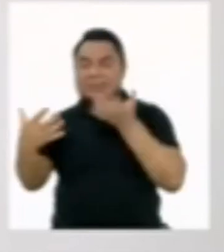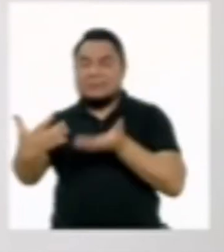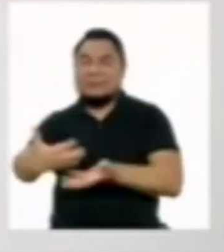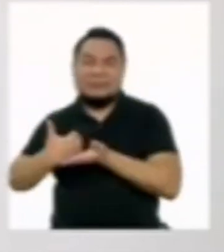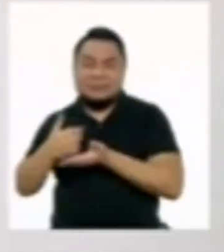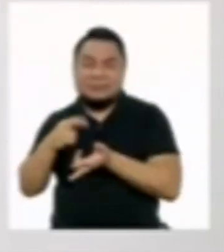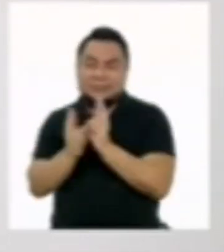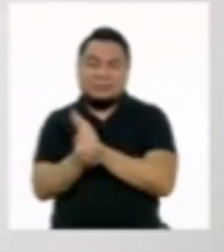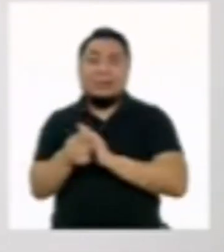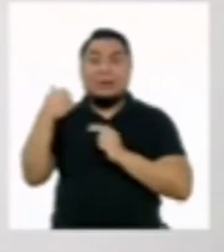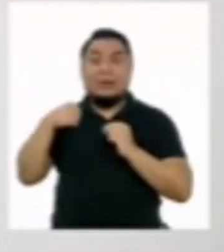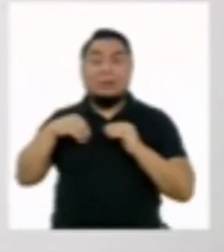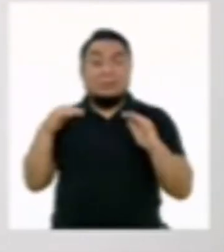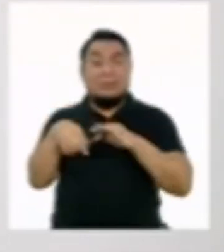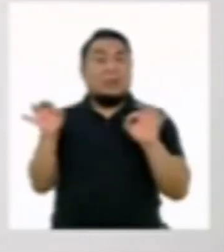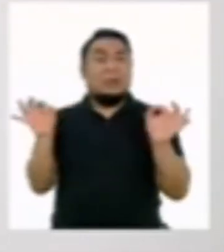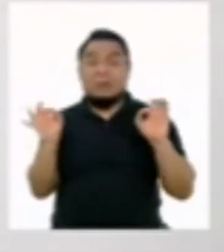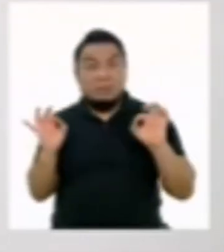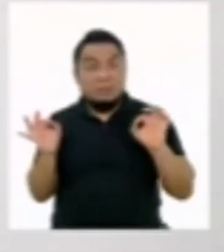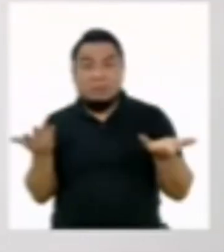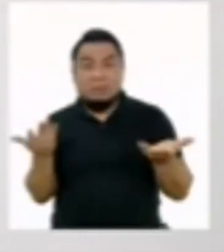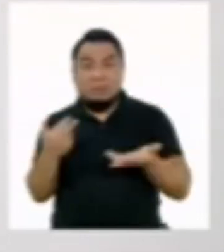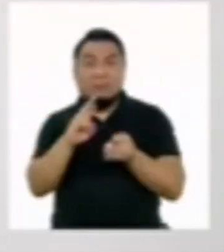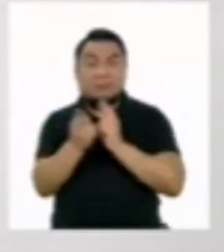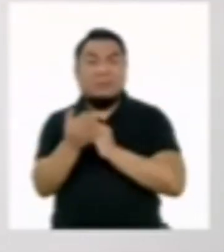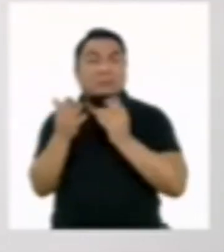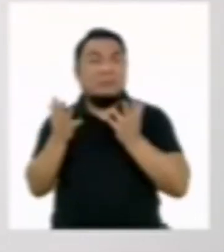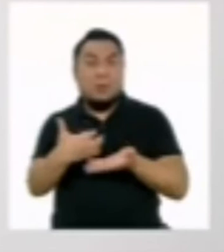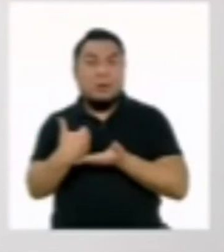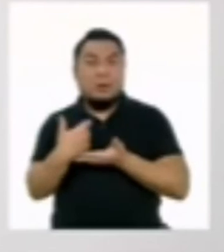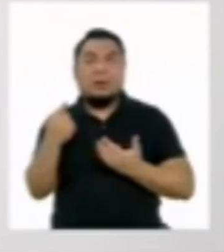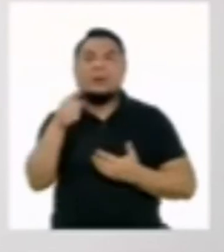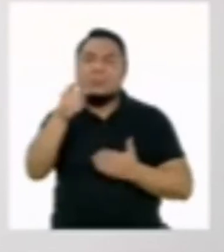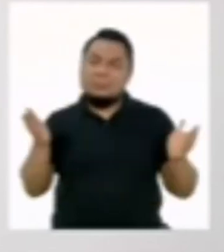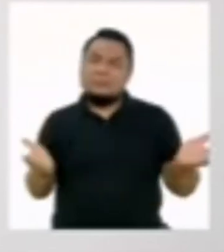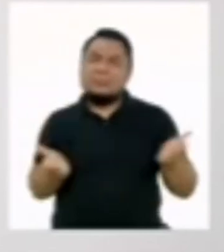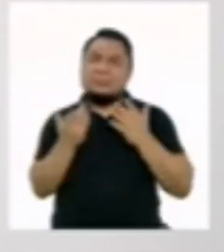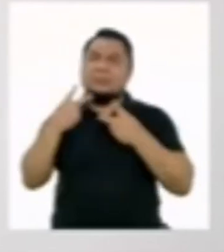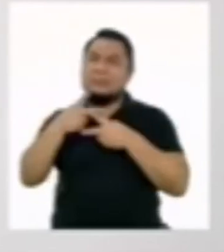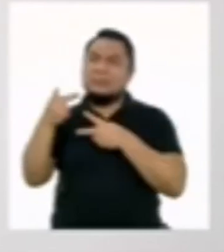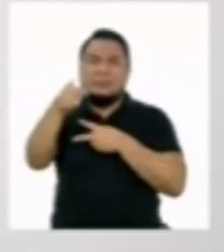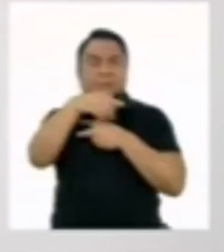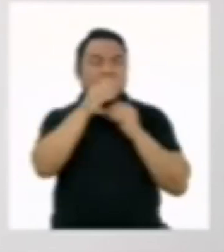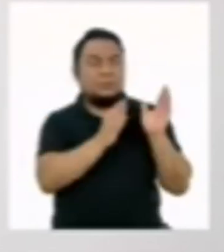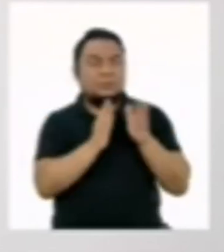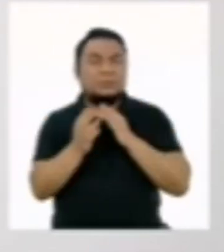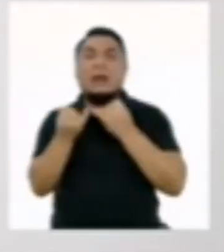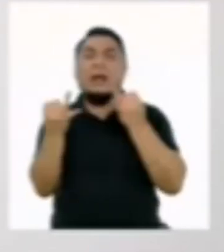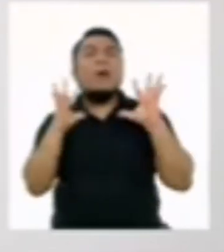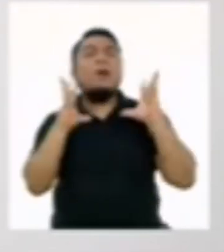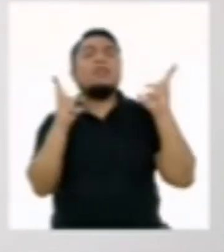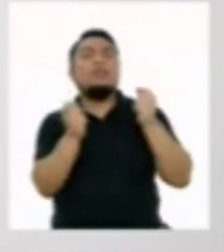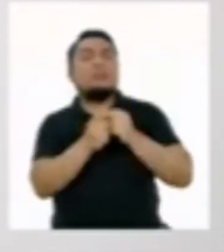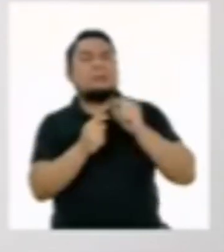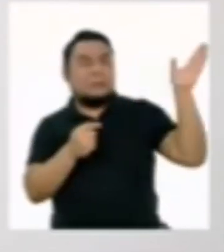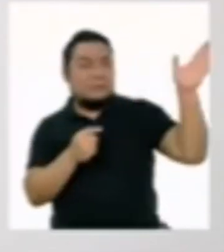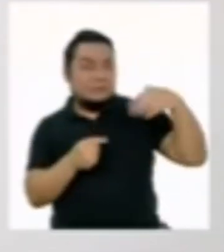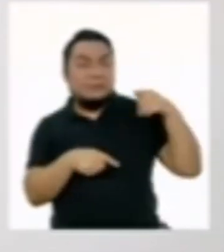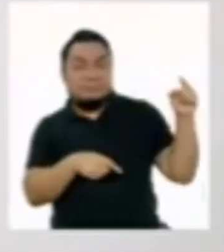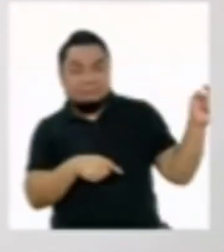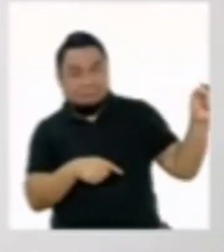servicio, es importante que promovamos que nuestro barrio se organice para que alguna asociación